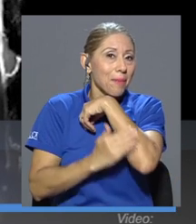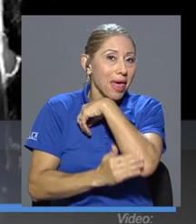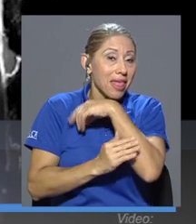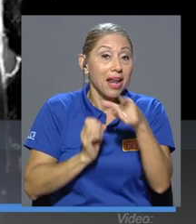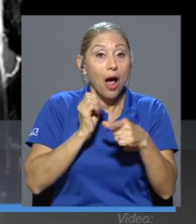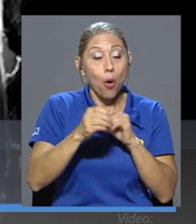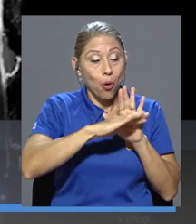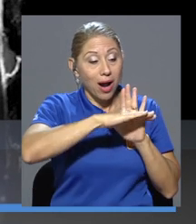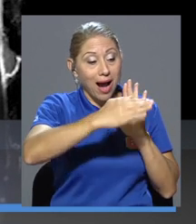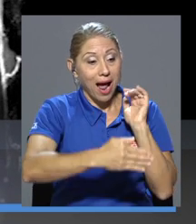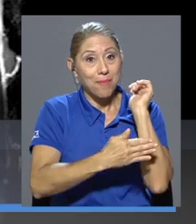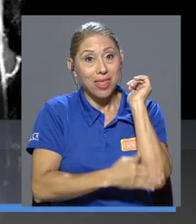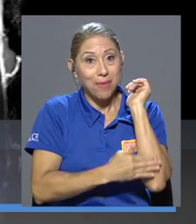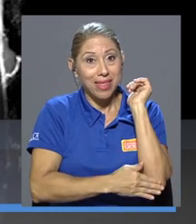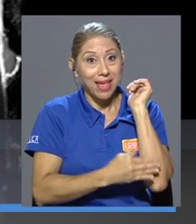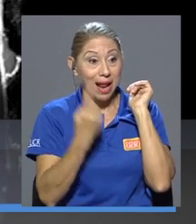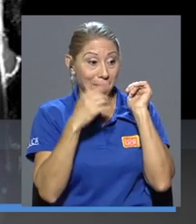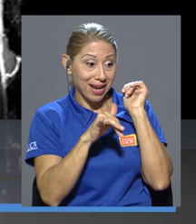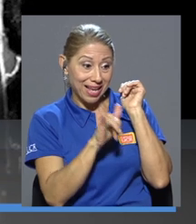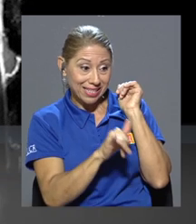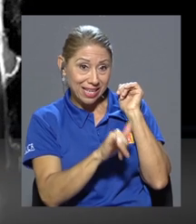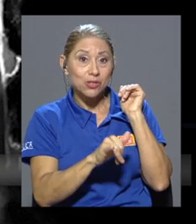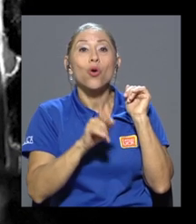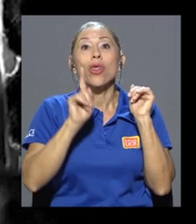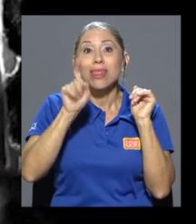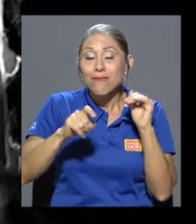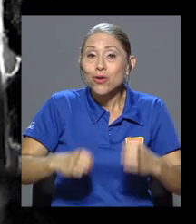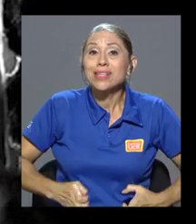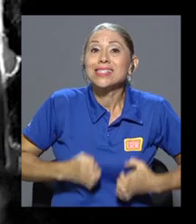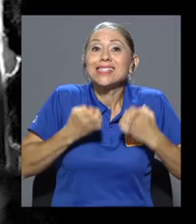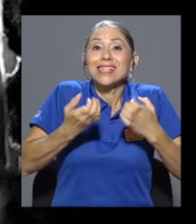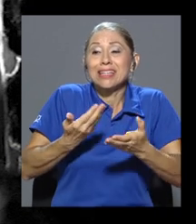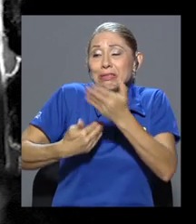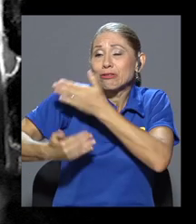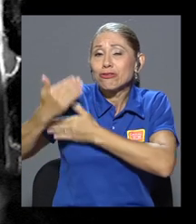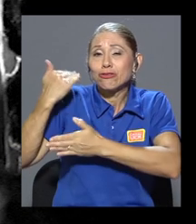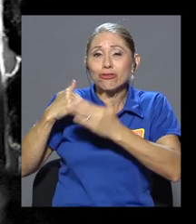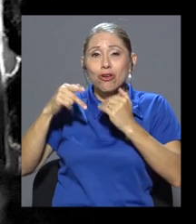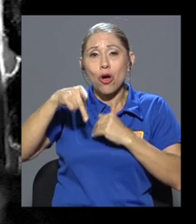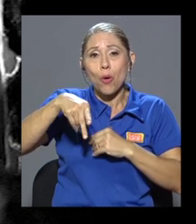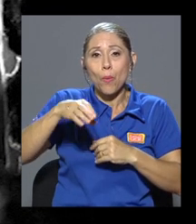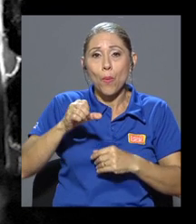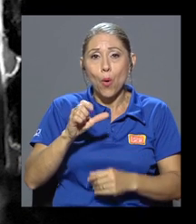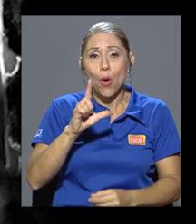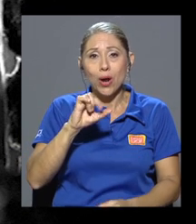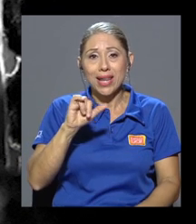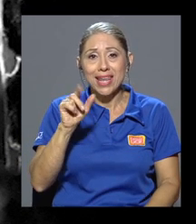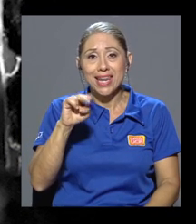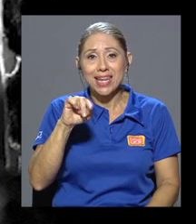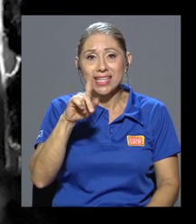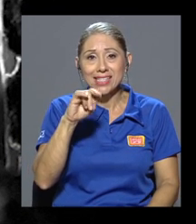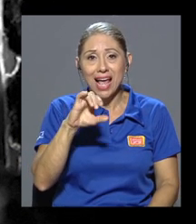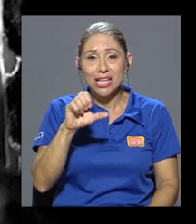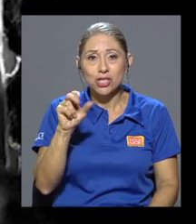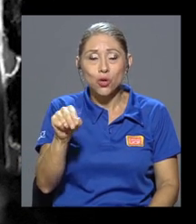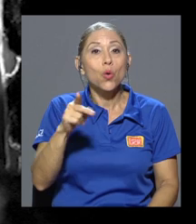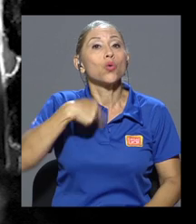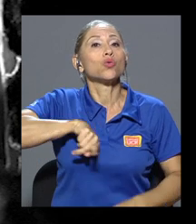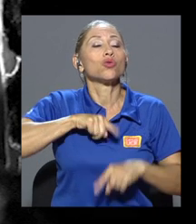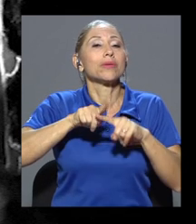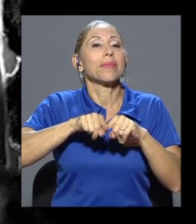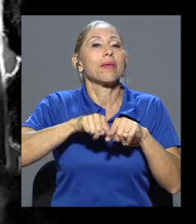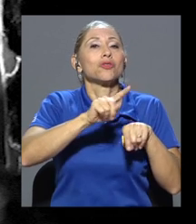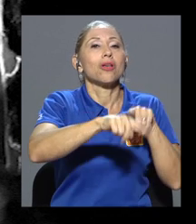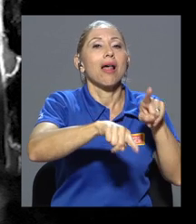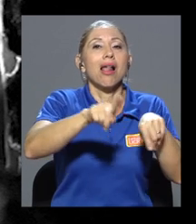madera tuvo que existir polinización, dispersión, etc. Nosotros dependemos de la diversidad y mientras más atentemos a la diversidad, estamos